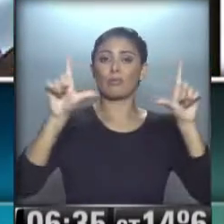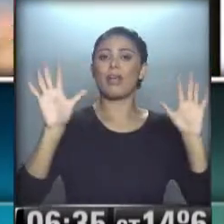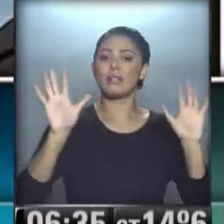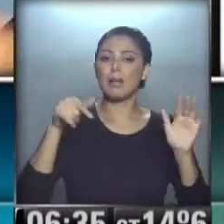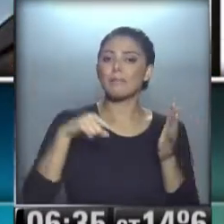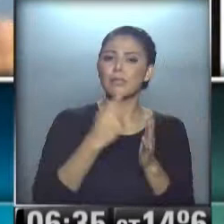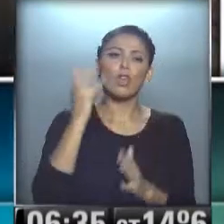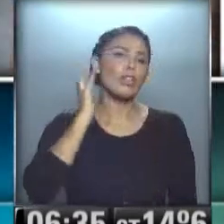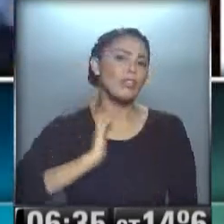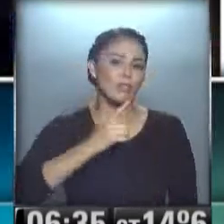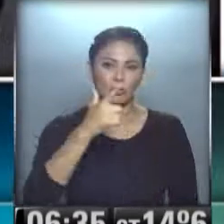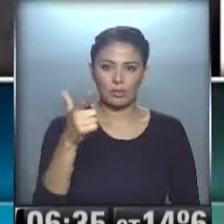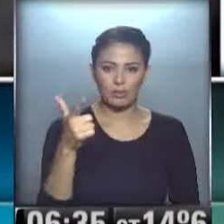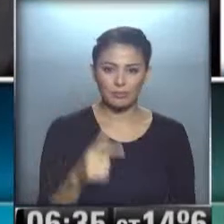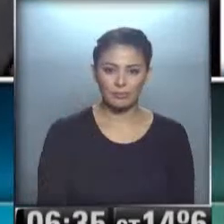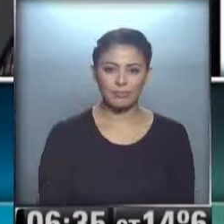está Carlos Tevez.